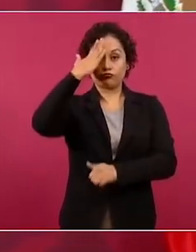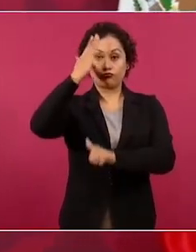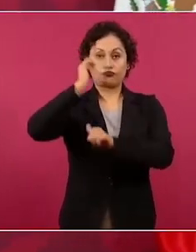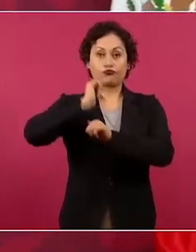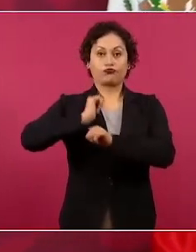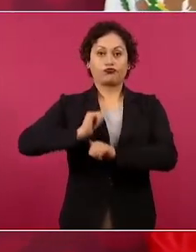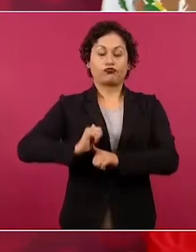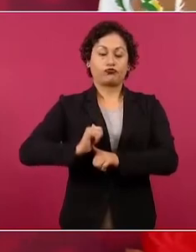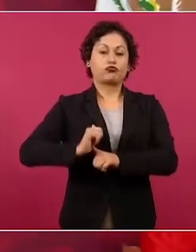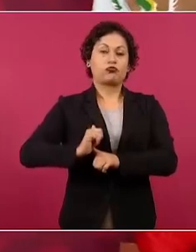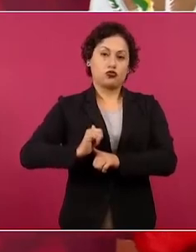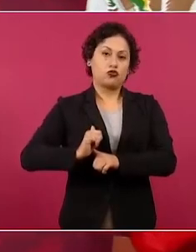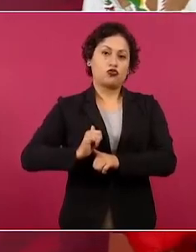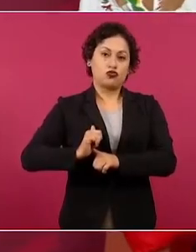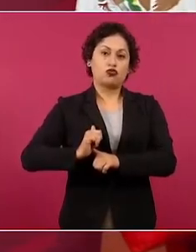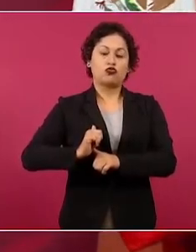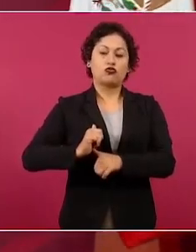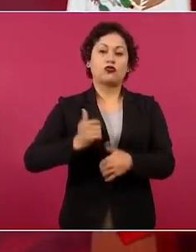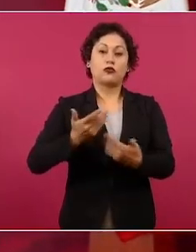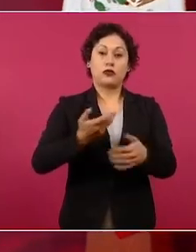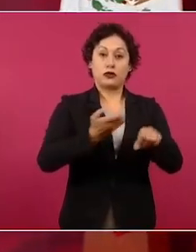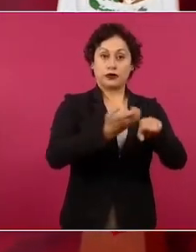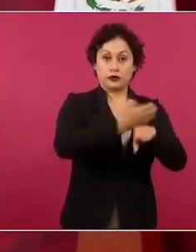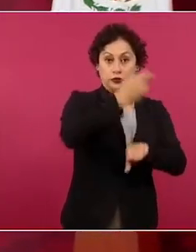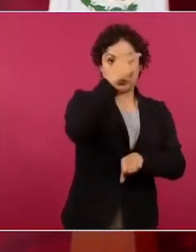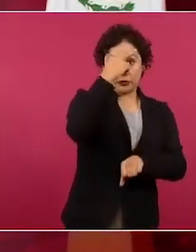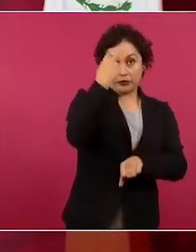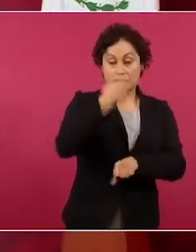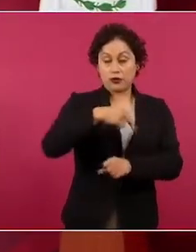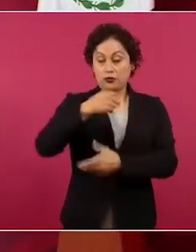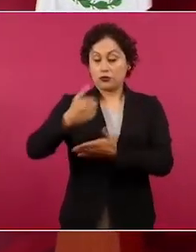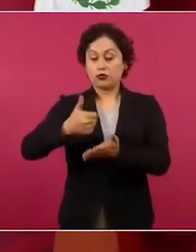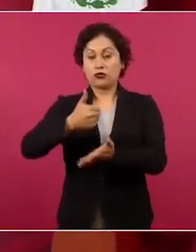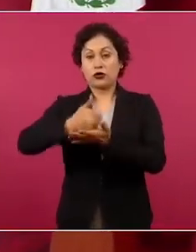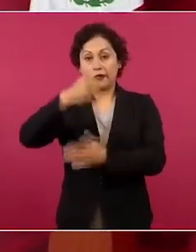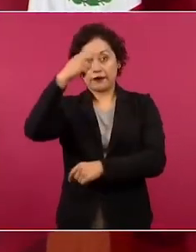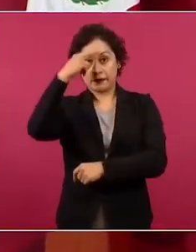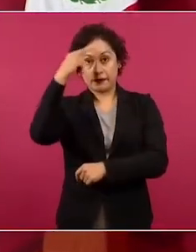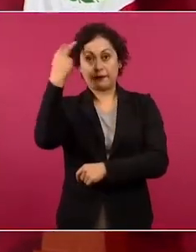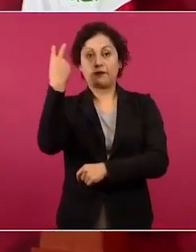la del Estado de México y la de la Ciudad de México.